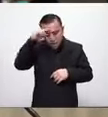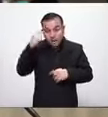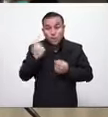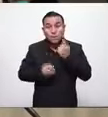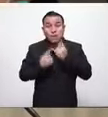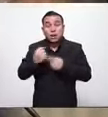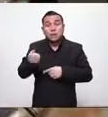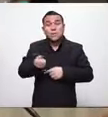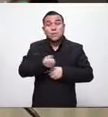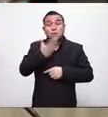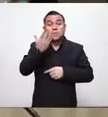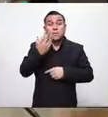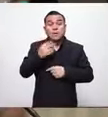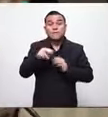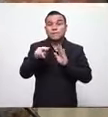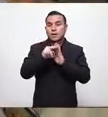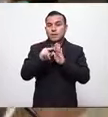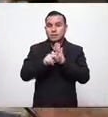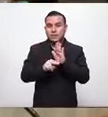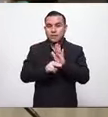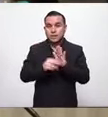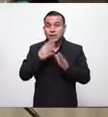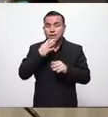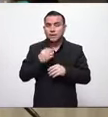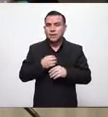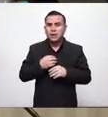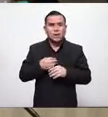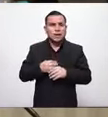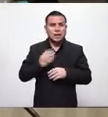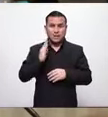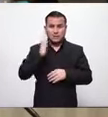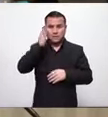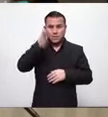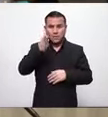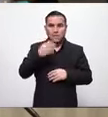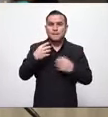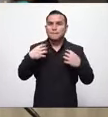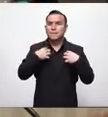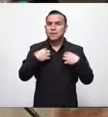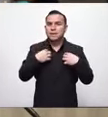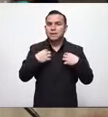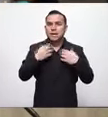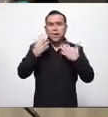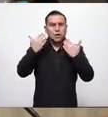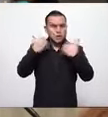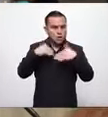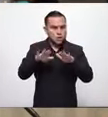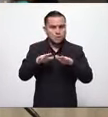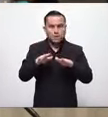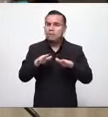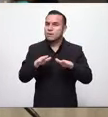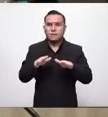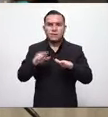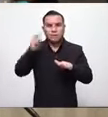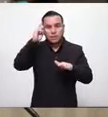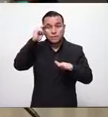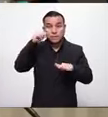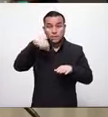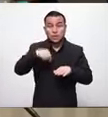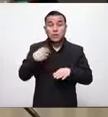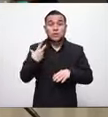nueva normalidad, porque no puede ser normal que ahora nosotros andemos con bozal y los perros anden sin nada.